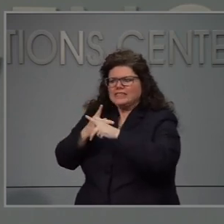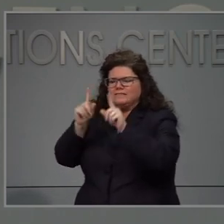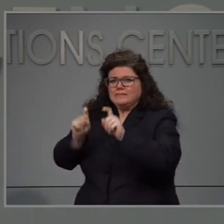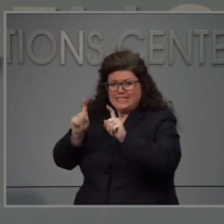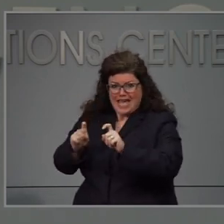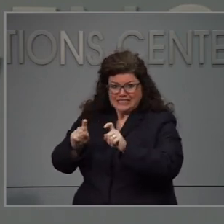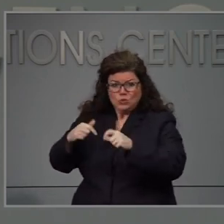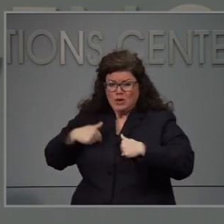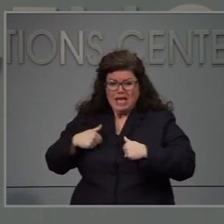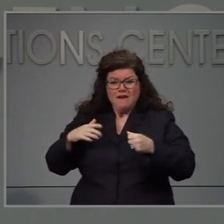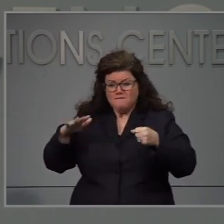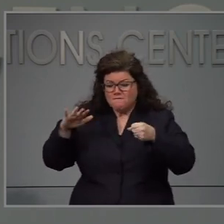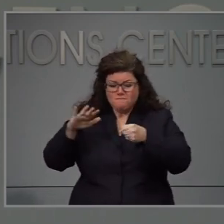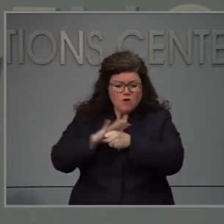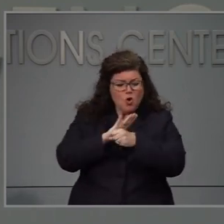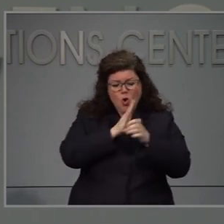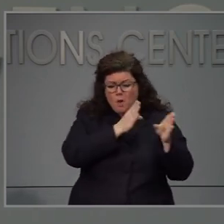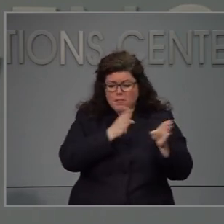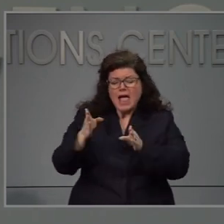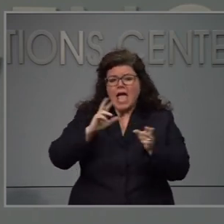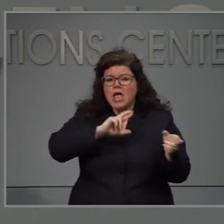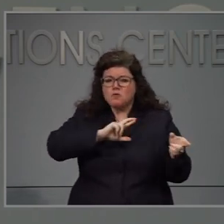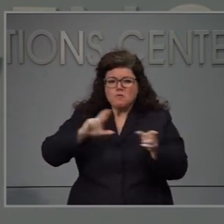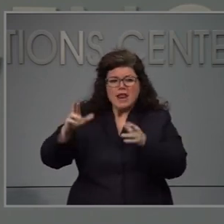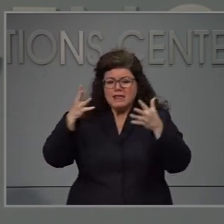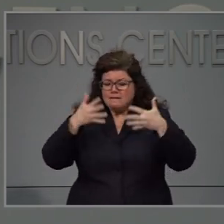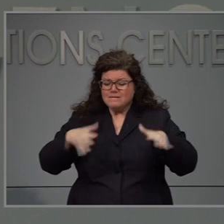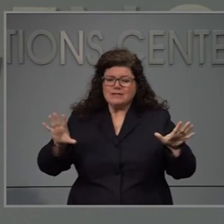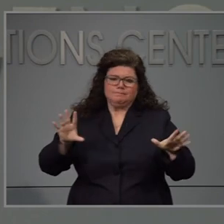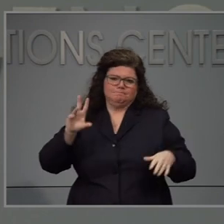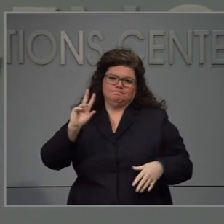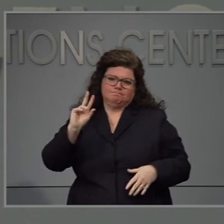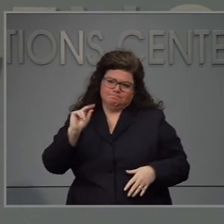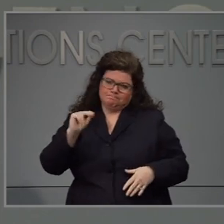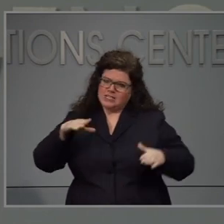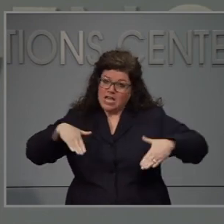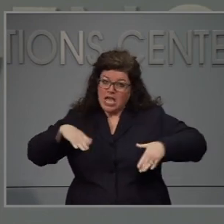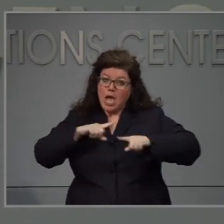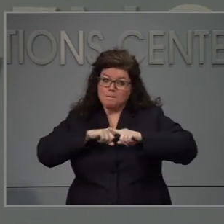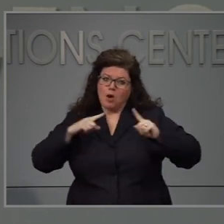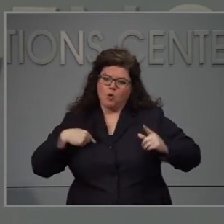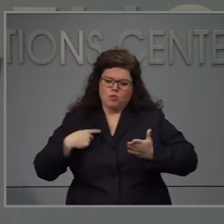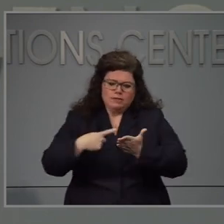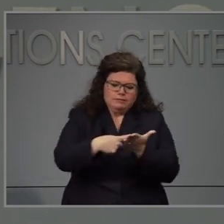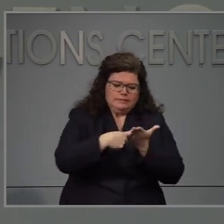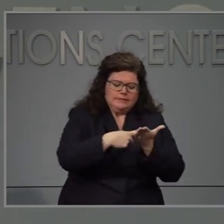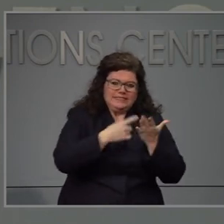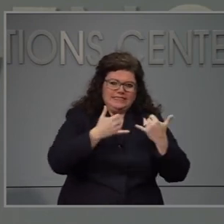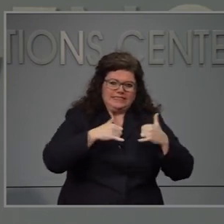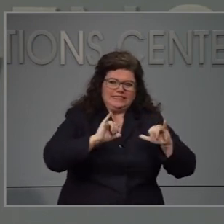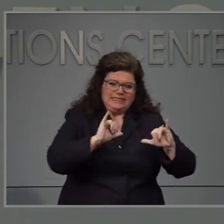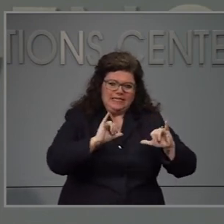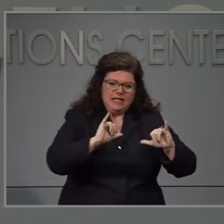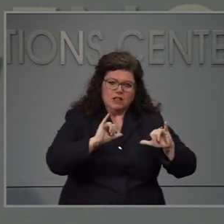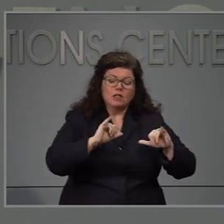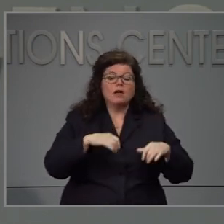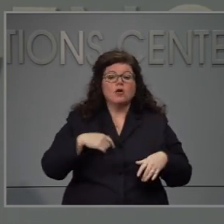llegado a un plan desarrollado completamente sin embargo estamos en conversaciones en este momento